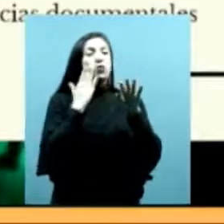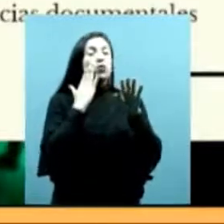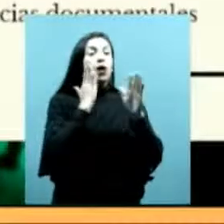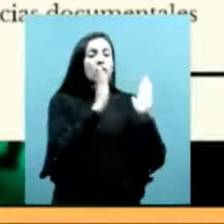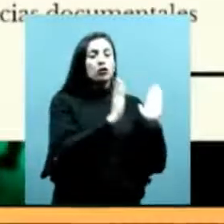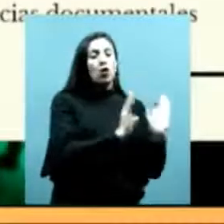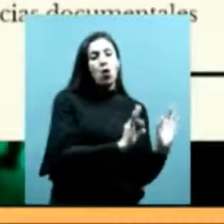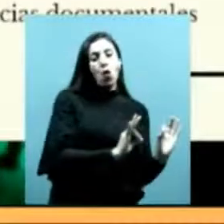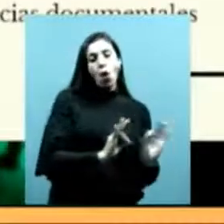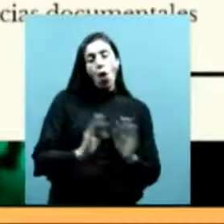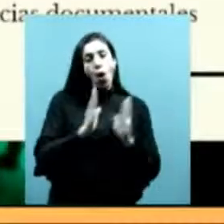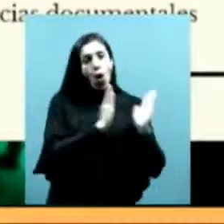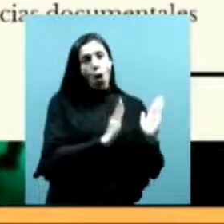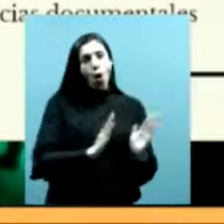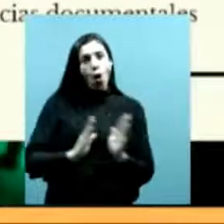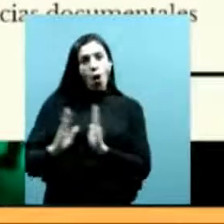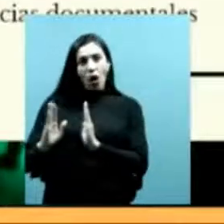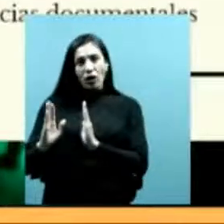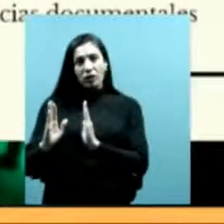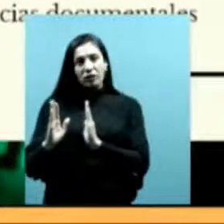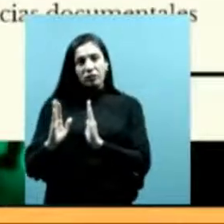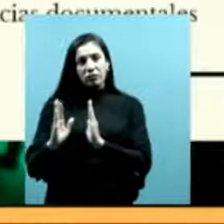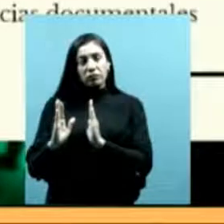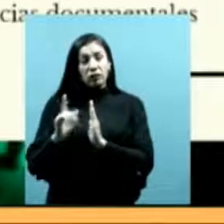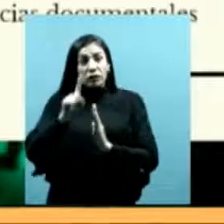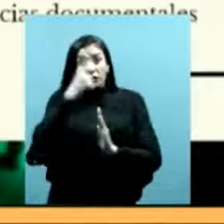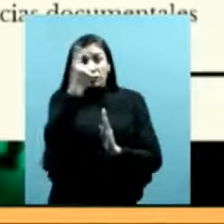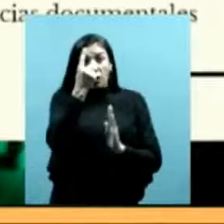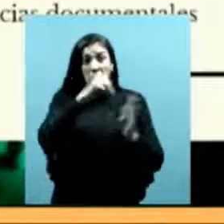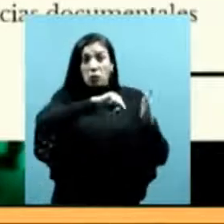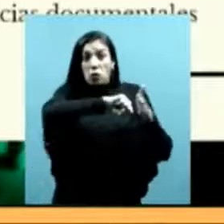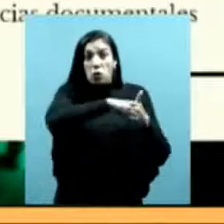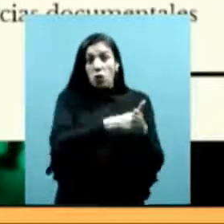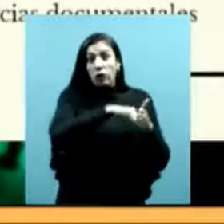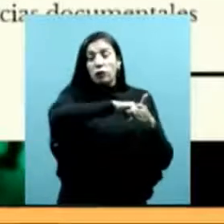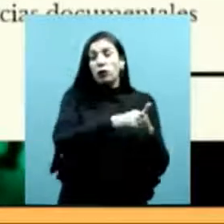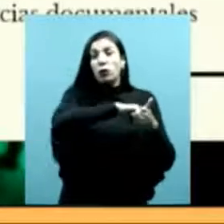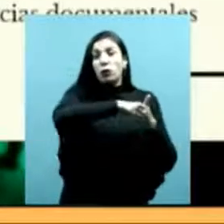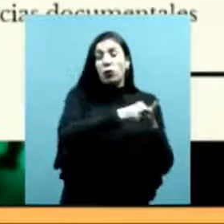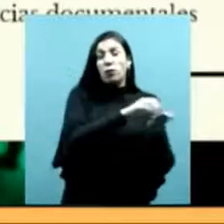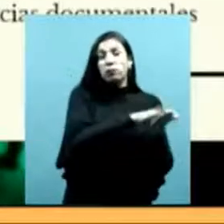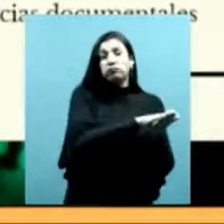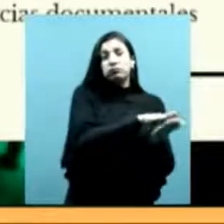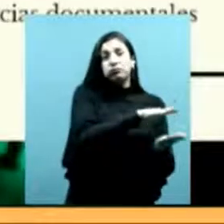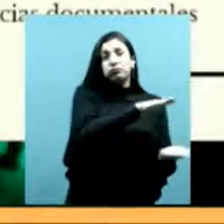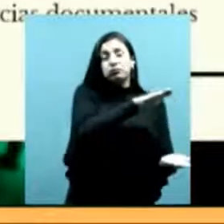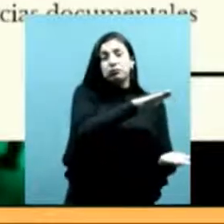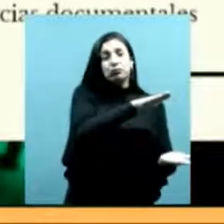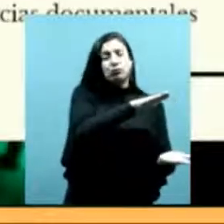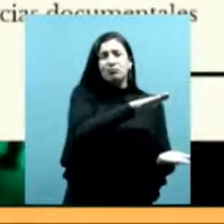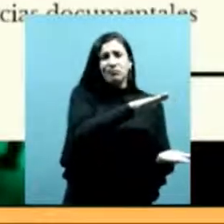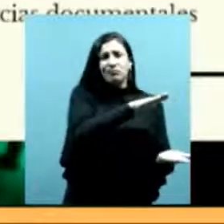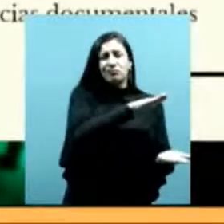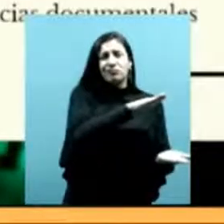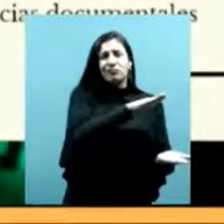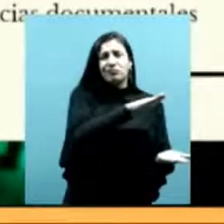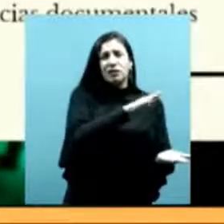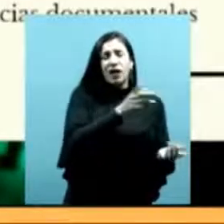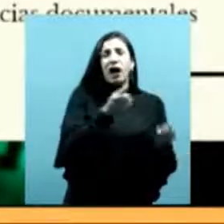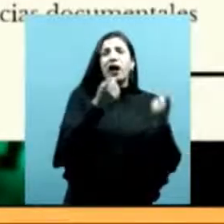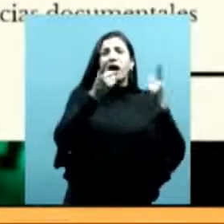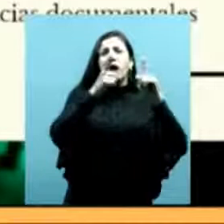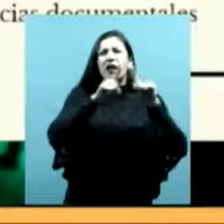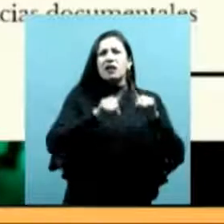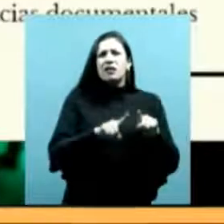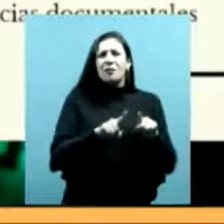no solo resguardar los documentos, el material del documento, sino también resguardar en la forma en que